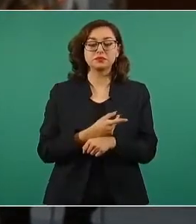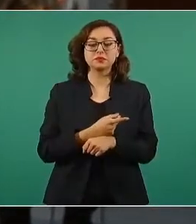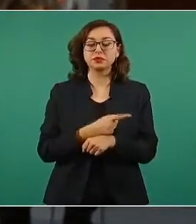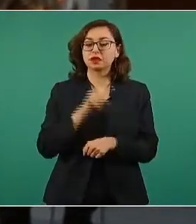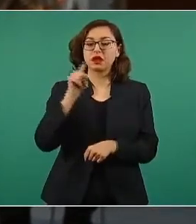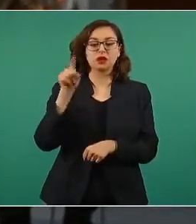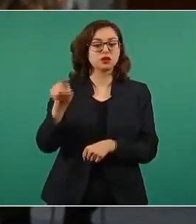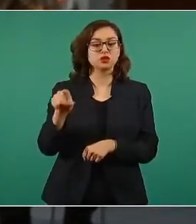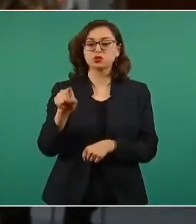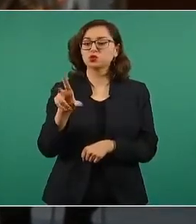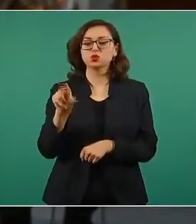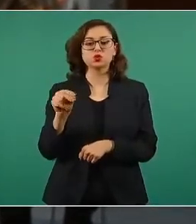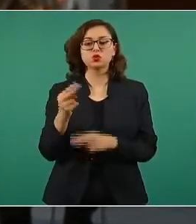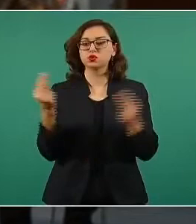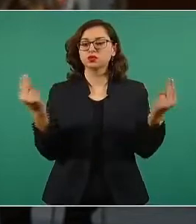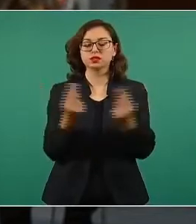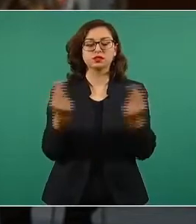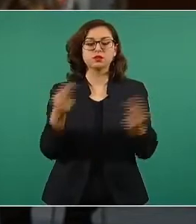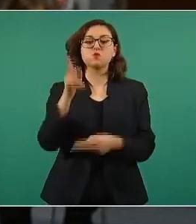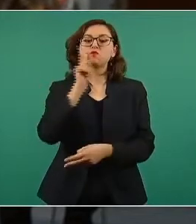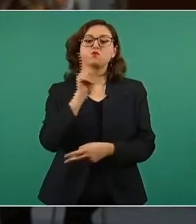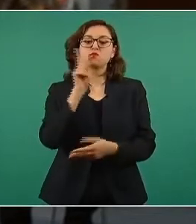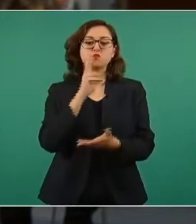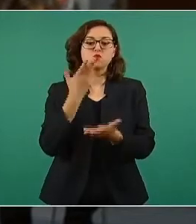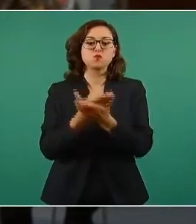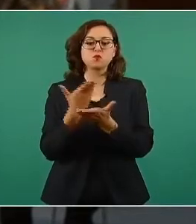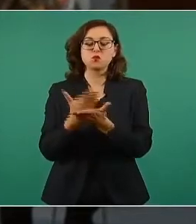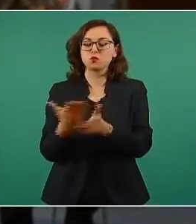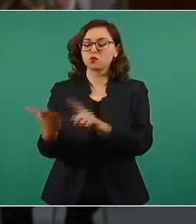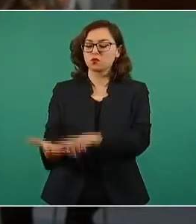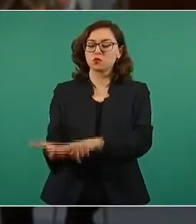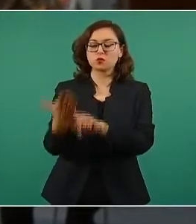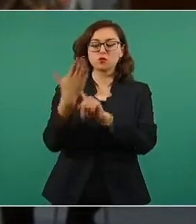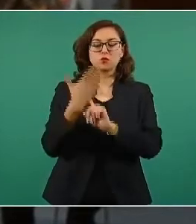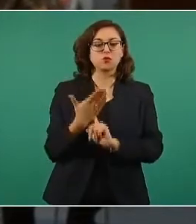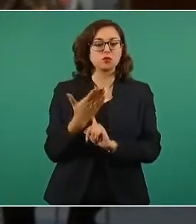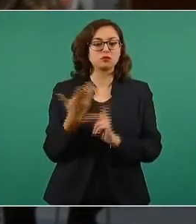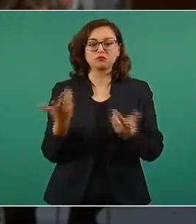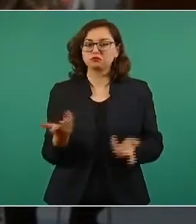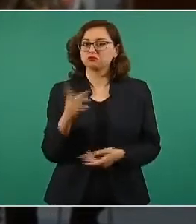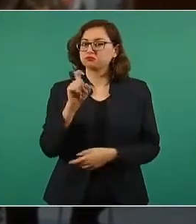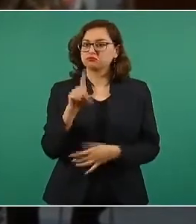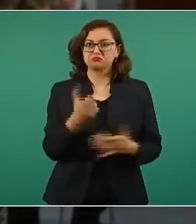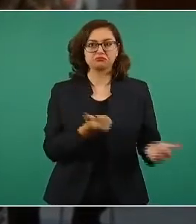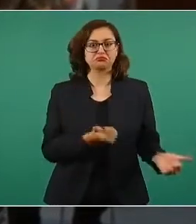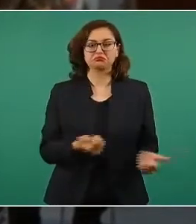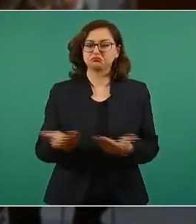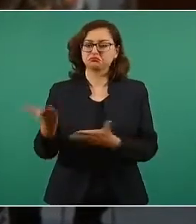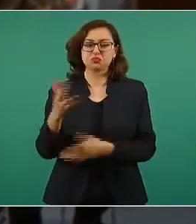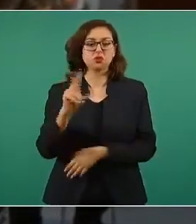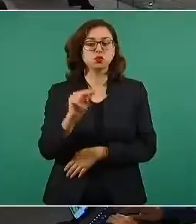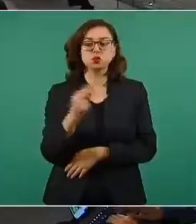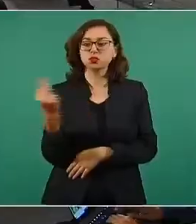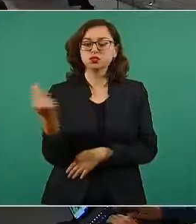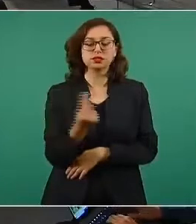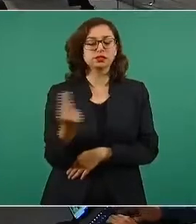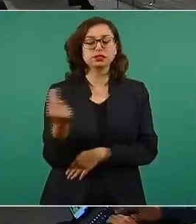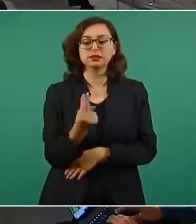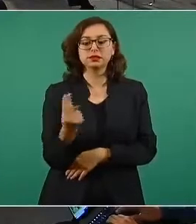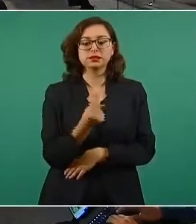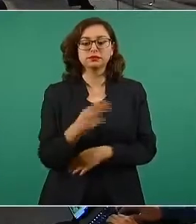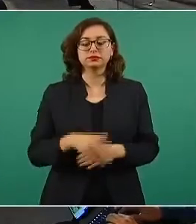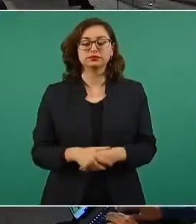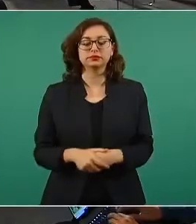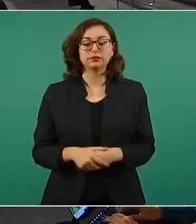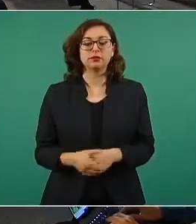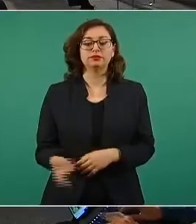me mandó las pruebas. No necesita esa agua. Y el río, el